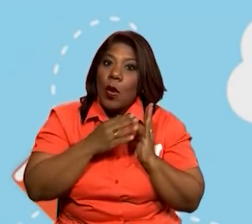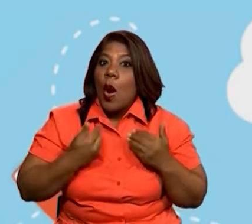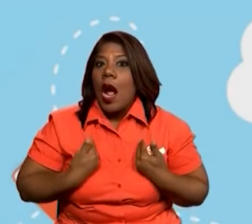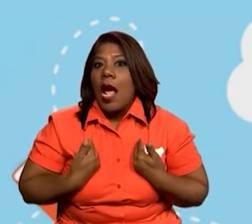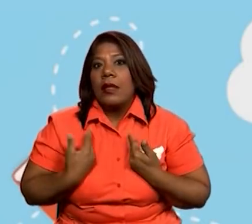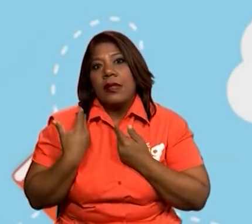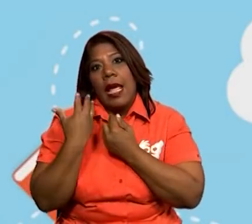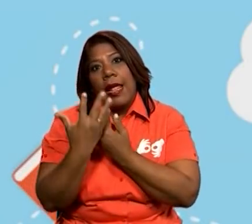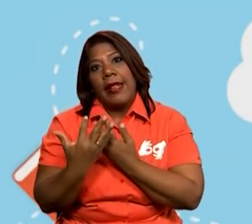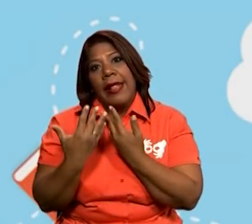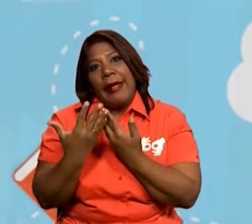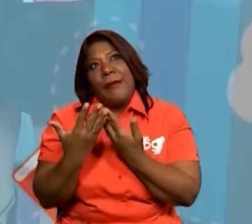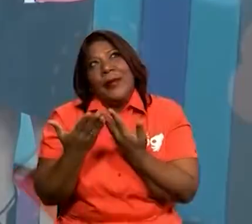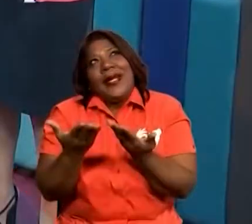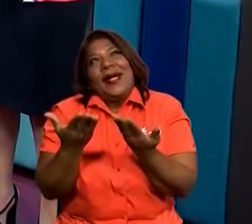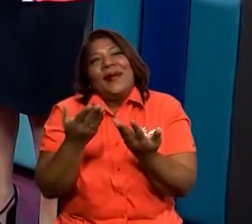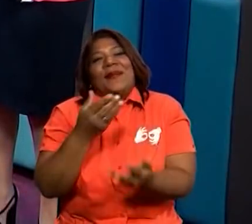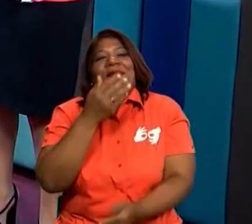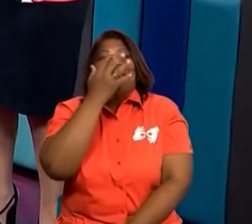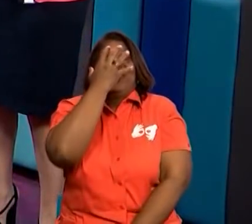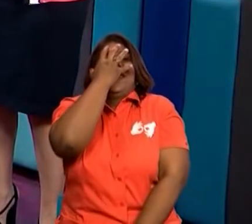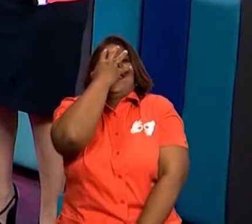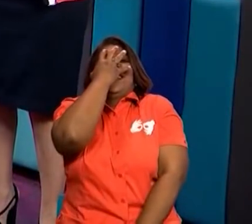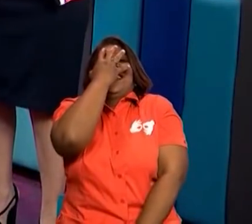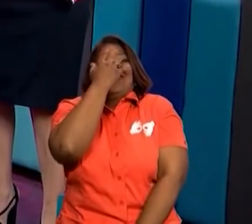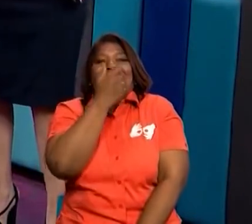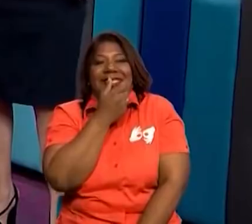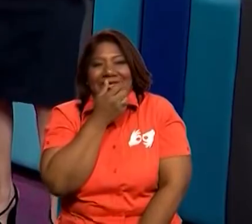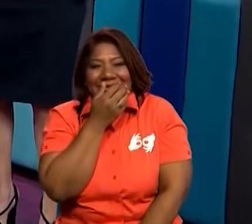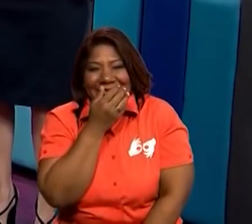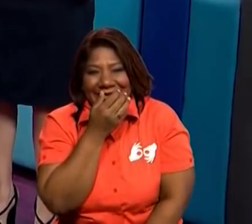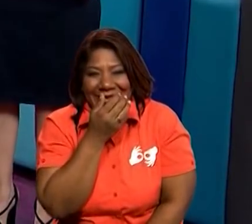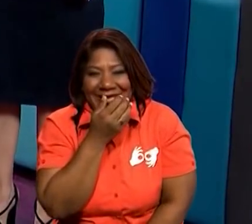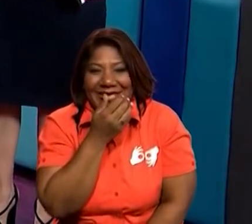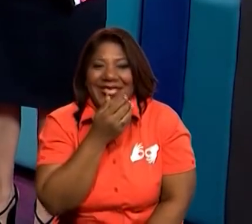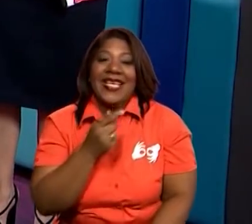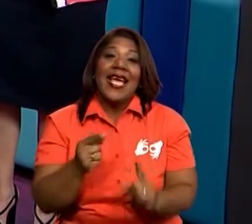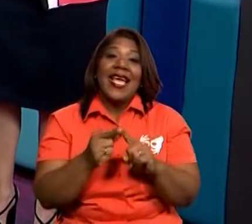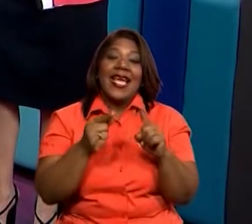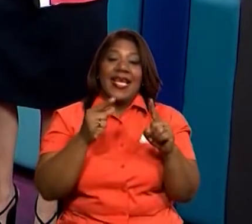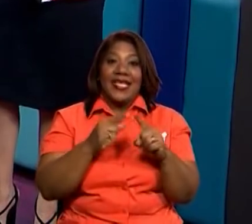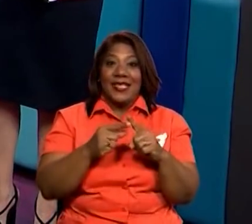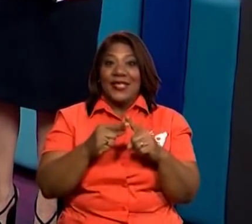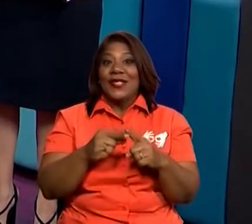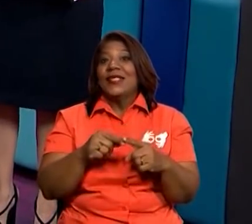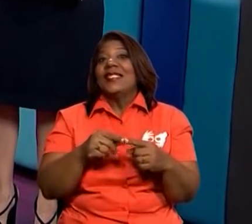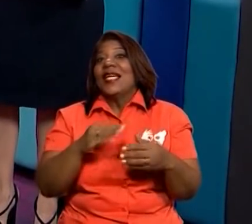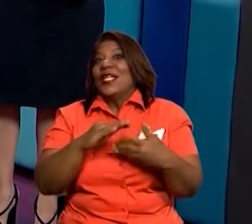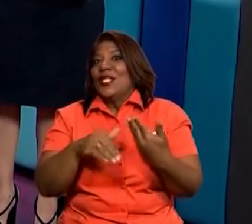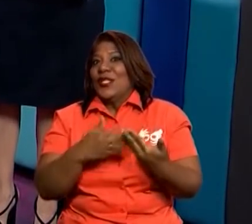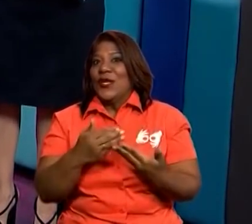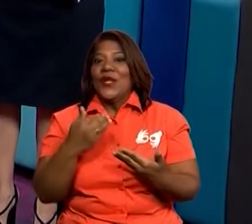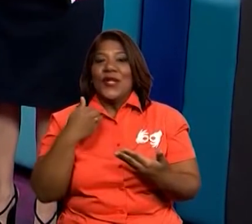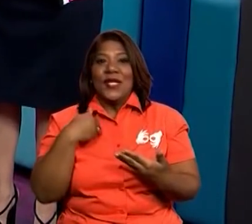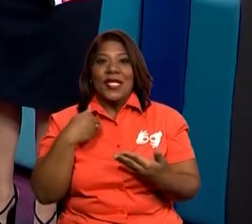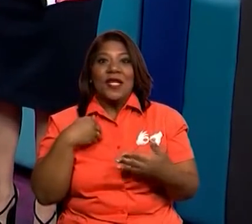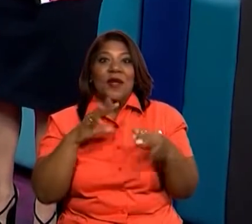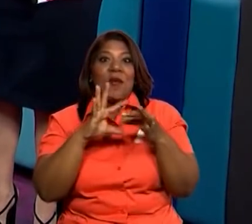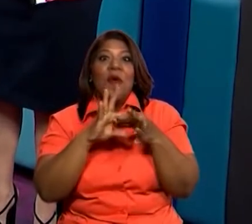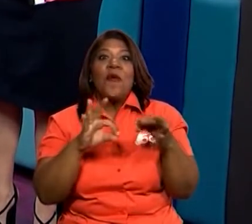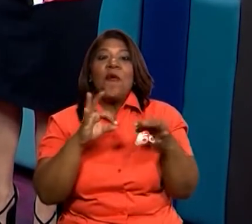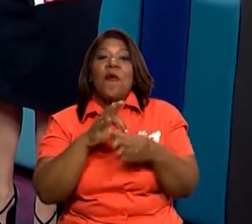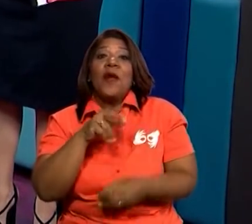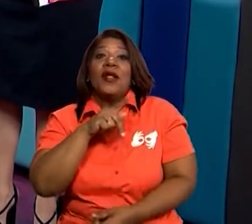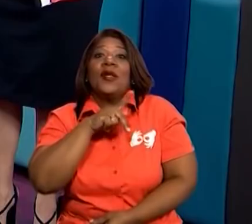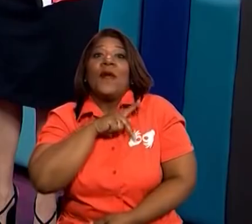es. Nosotros hemos tenido muchas anécdotas, cada uno de nosotros. Así que los estudiantes en casa, con la ayuda de sus padres,